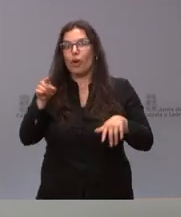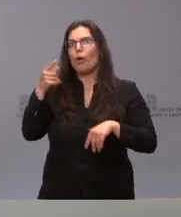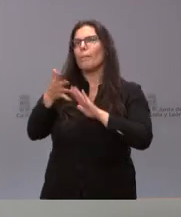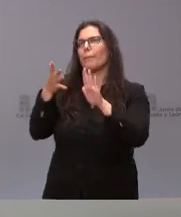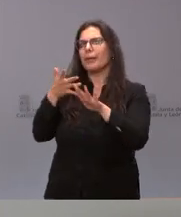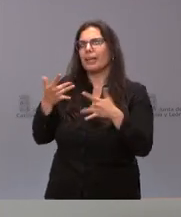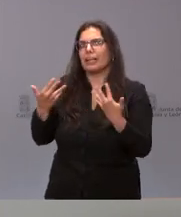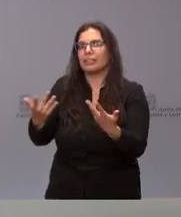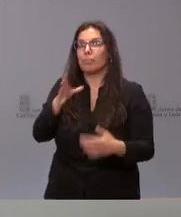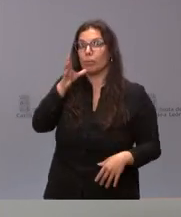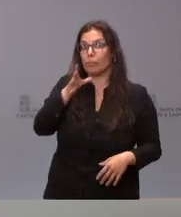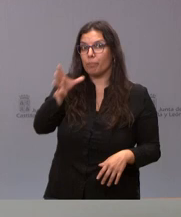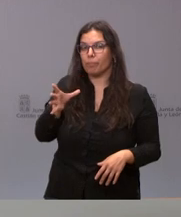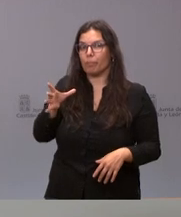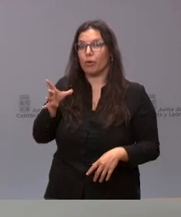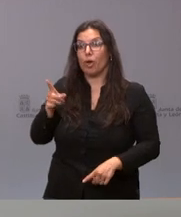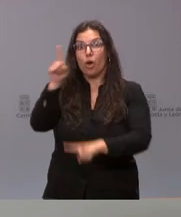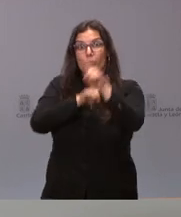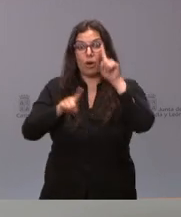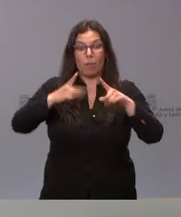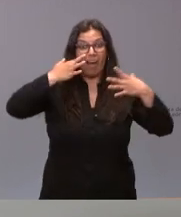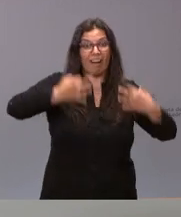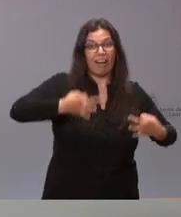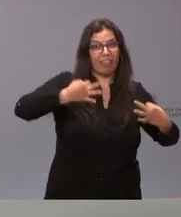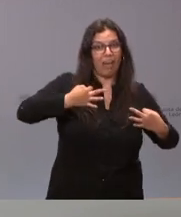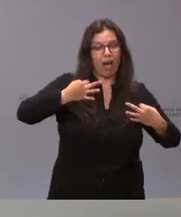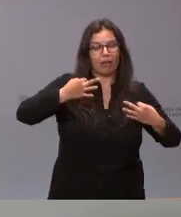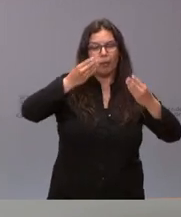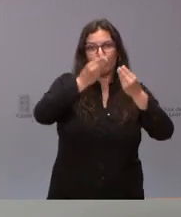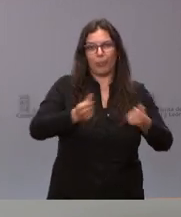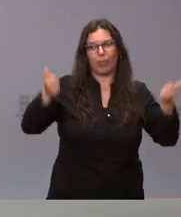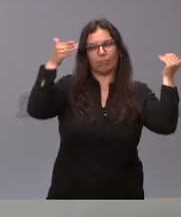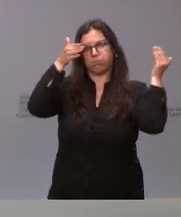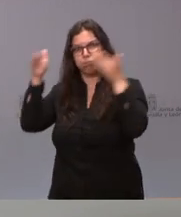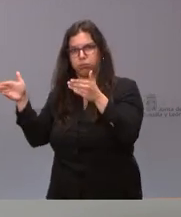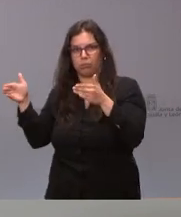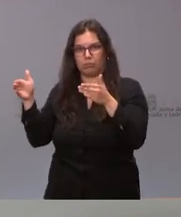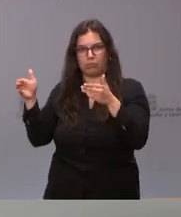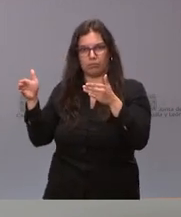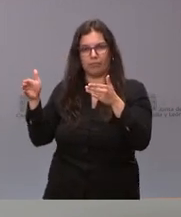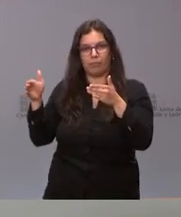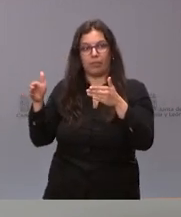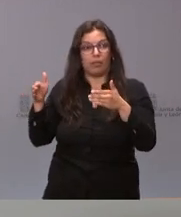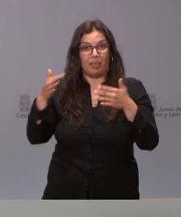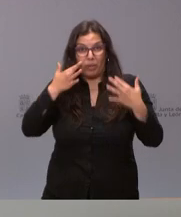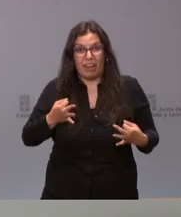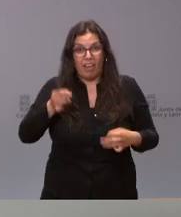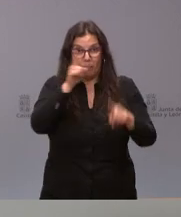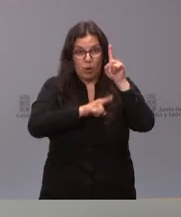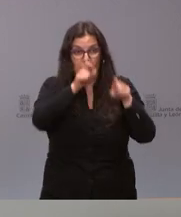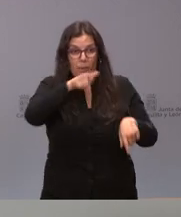sociedad hable de lo que verdaderamente le está preocupando en este momento, que es la dificultad para llegar a fin de mes, los problemas